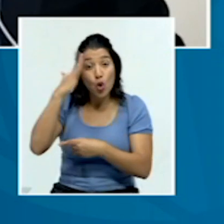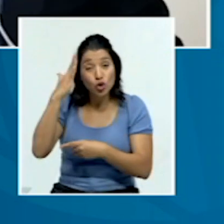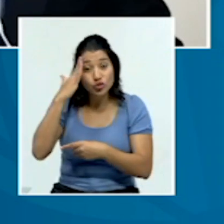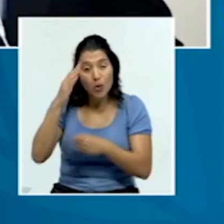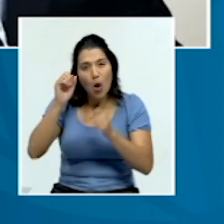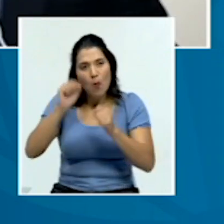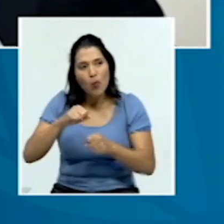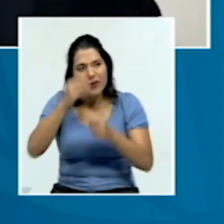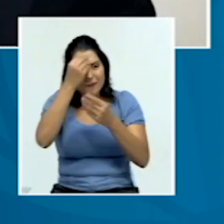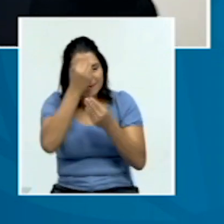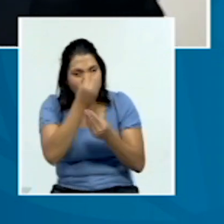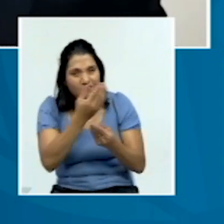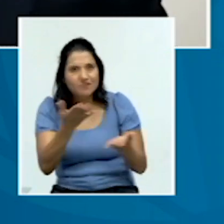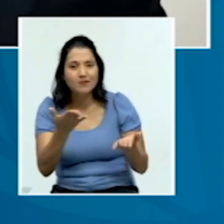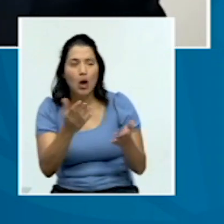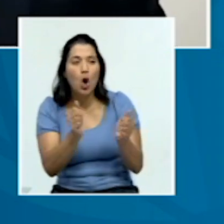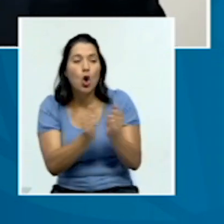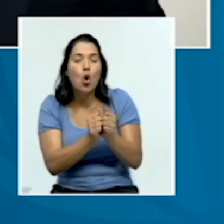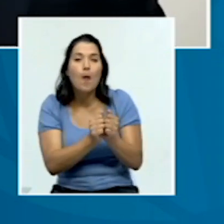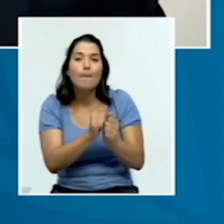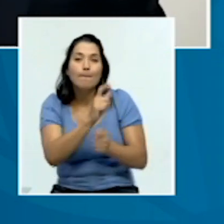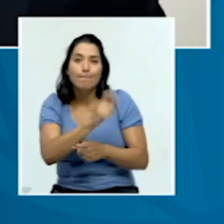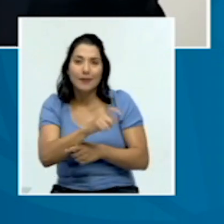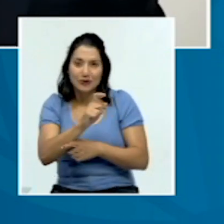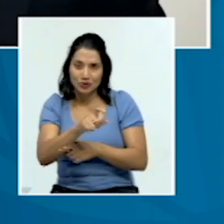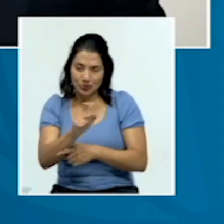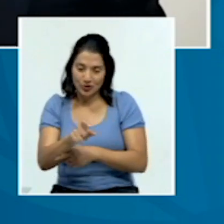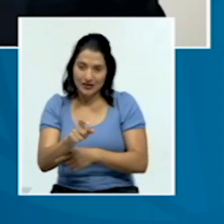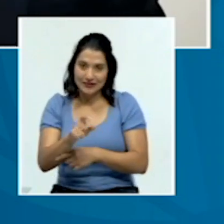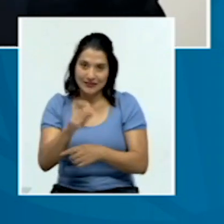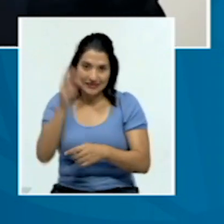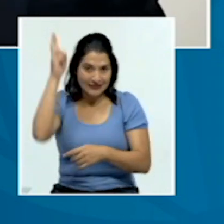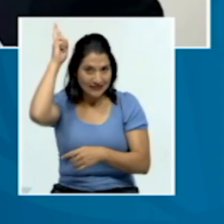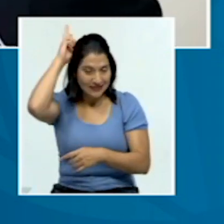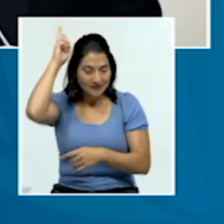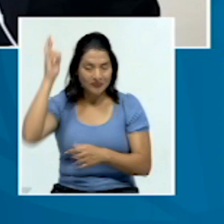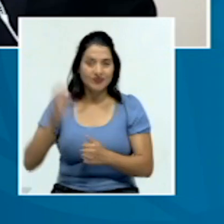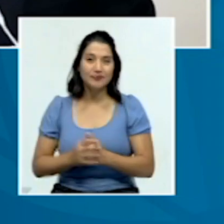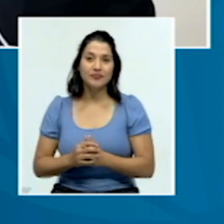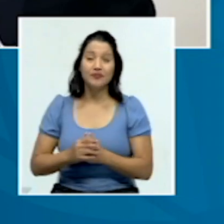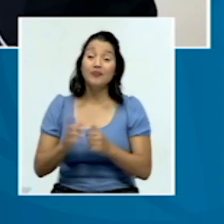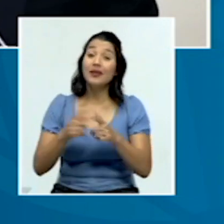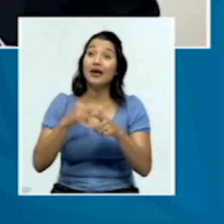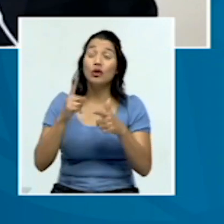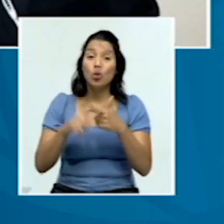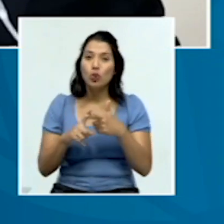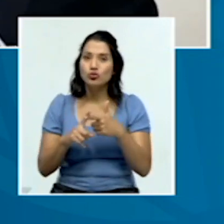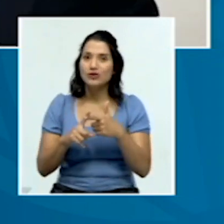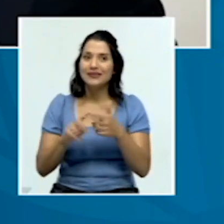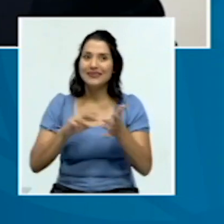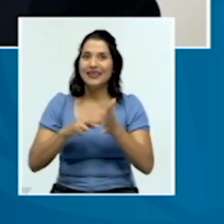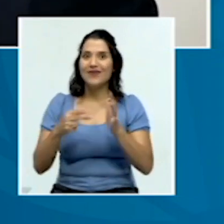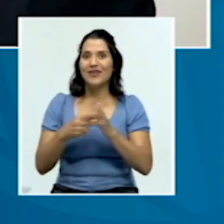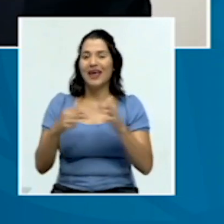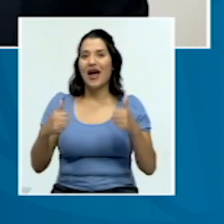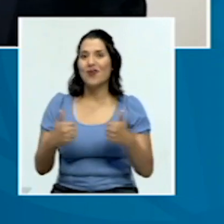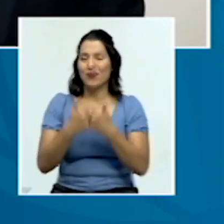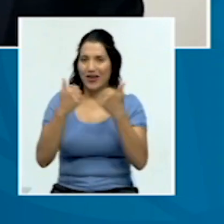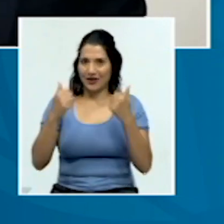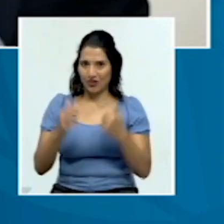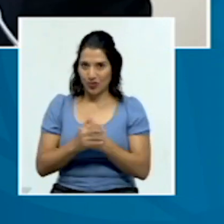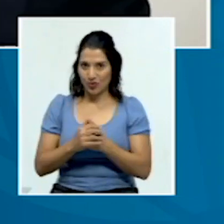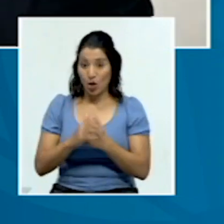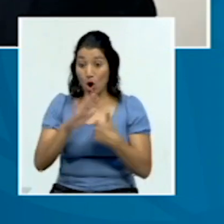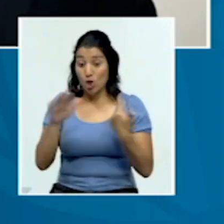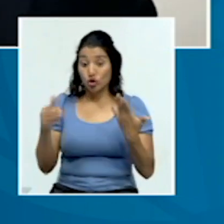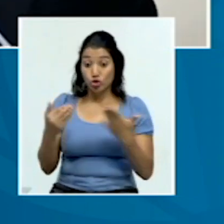manera efectiva con las diferentes personas de esta comunidad. Entonces, se vuelve un reto como lo que